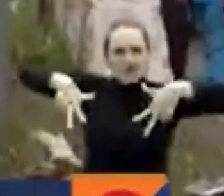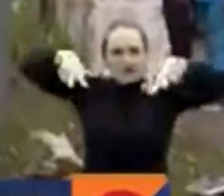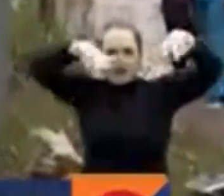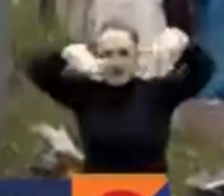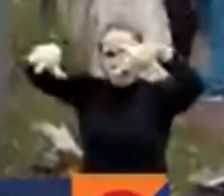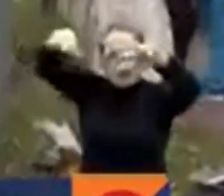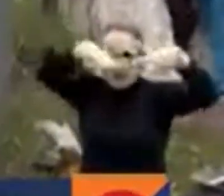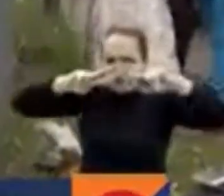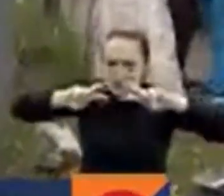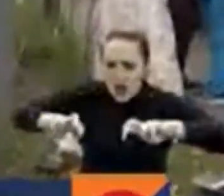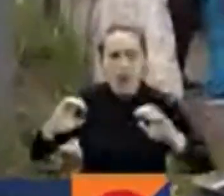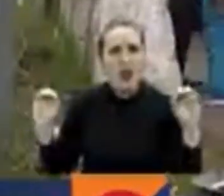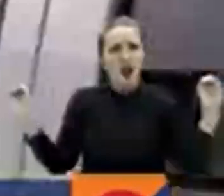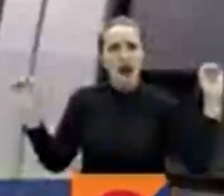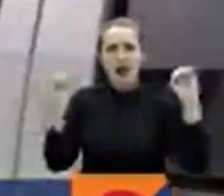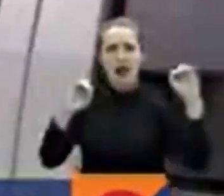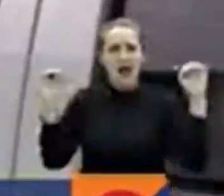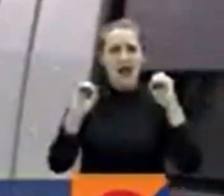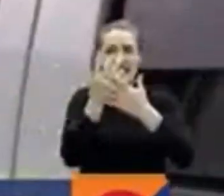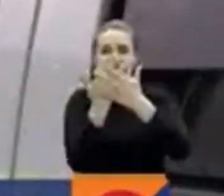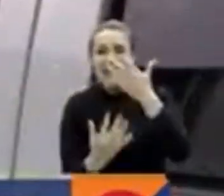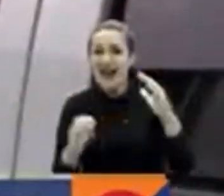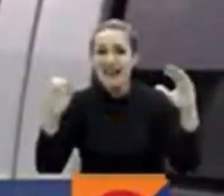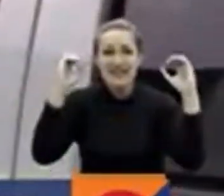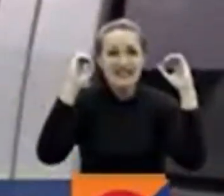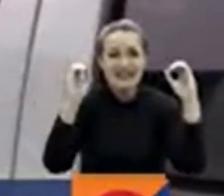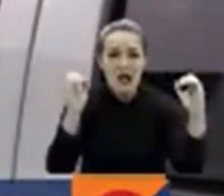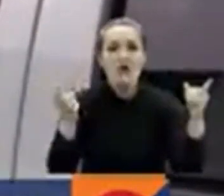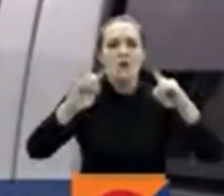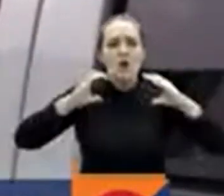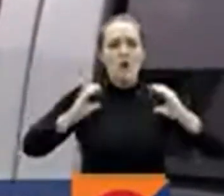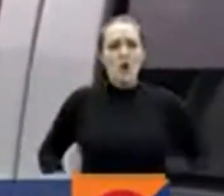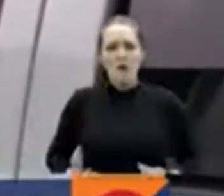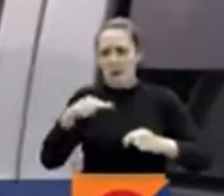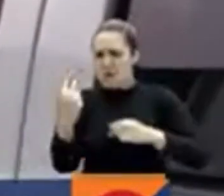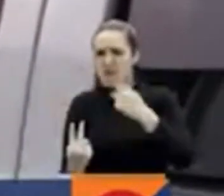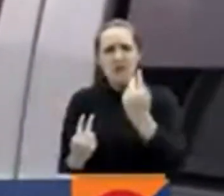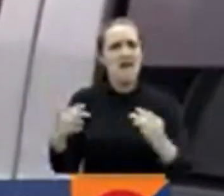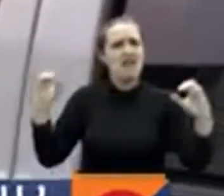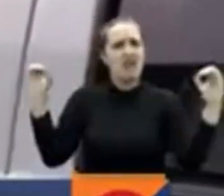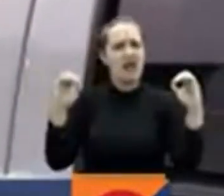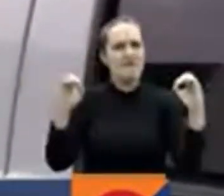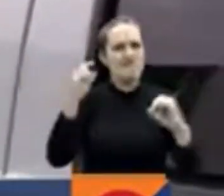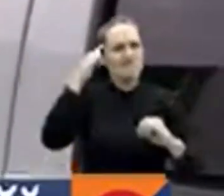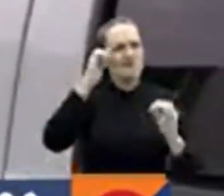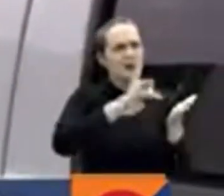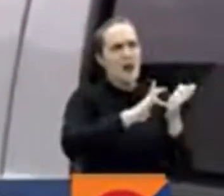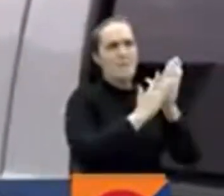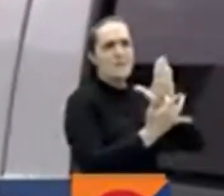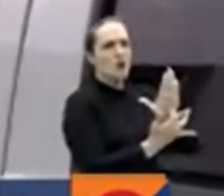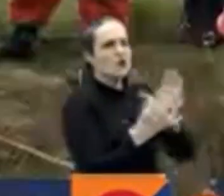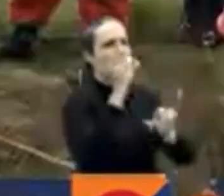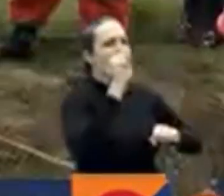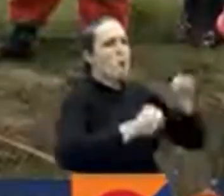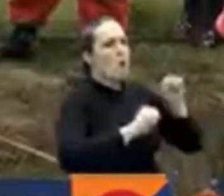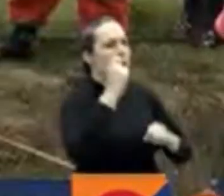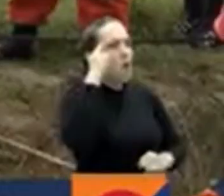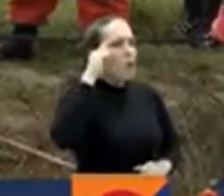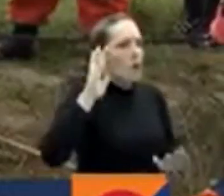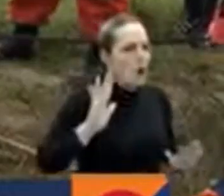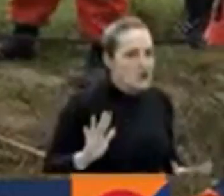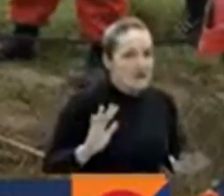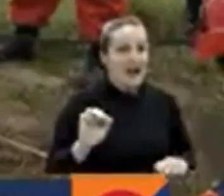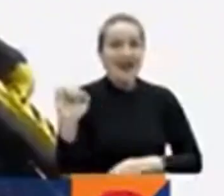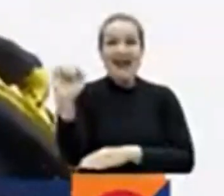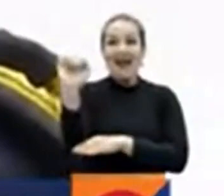Hasta ahora no se descubren ni rastros de sangre ni las supuestas víctimas. Una nueva hipótesis también surge en este tema. Uno es que